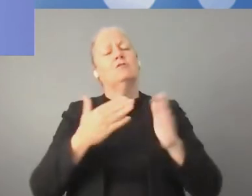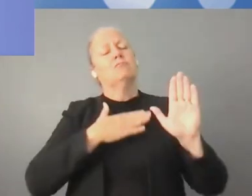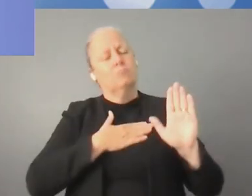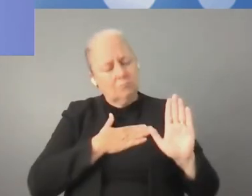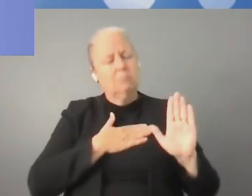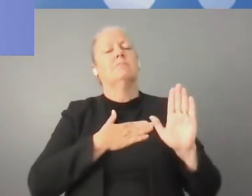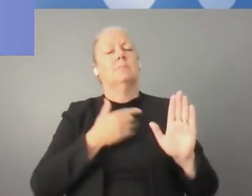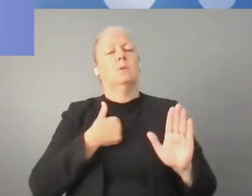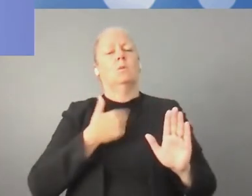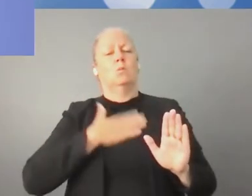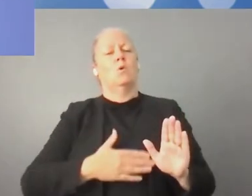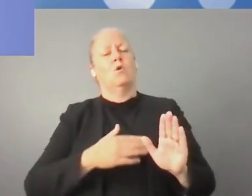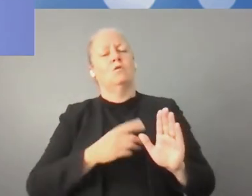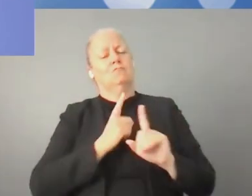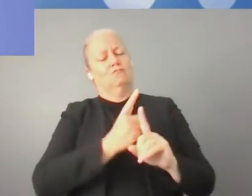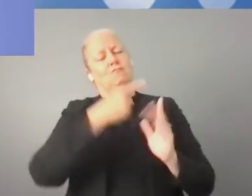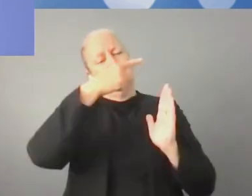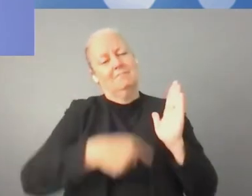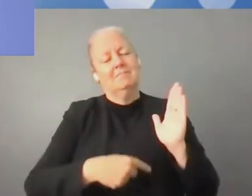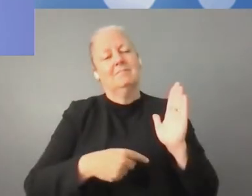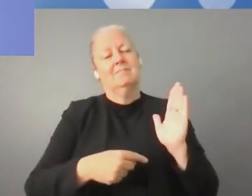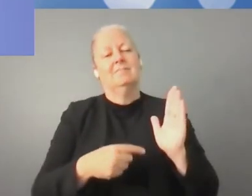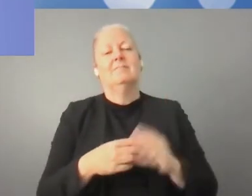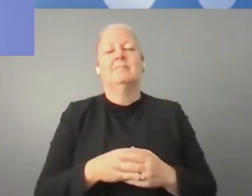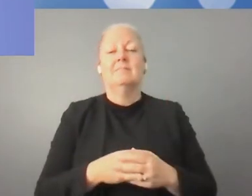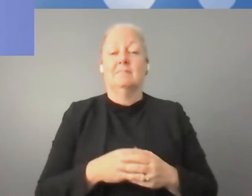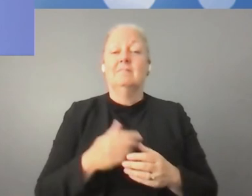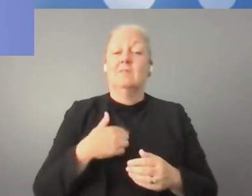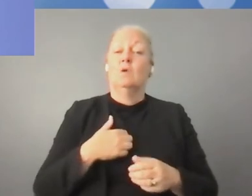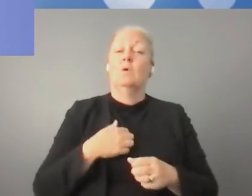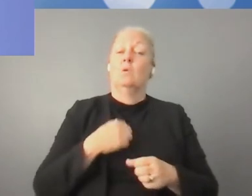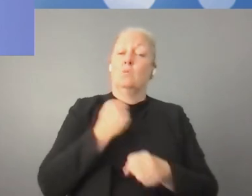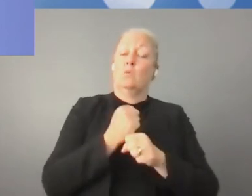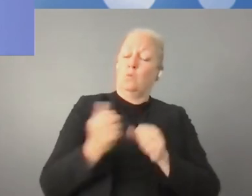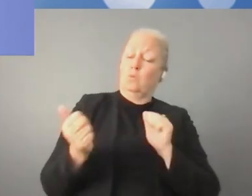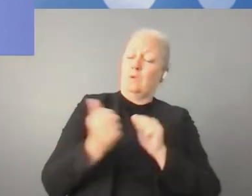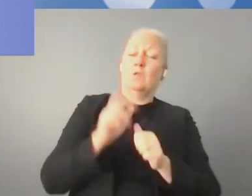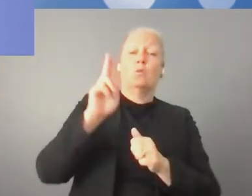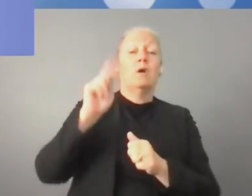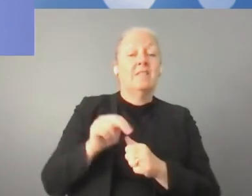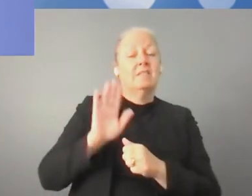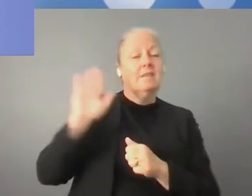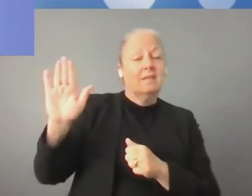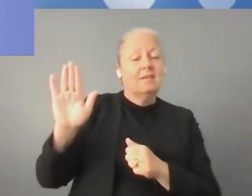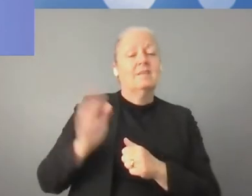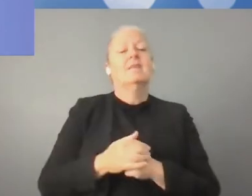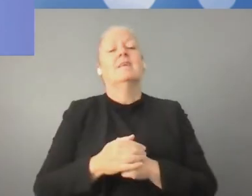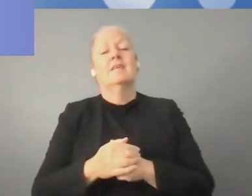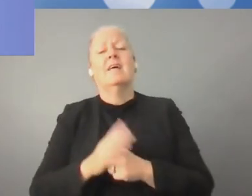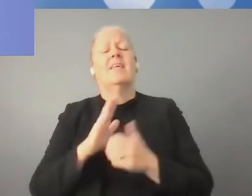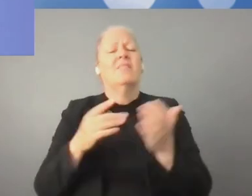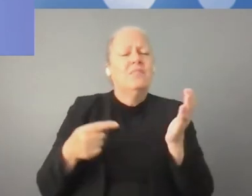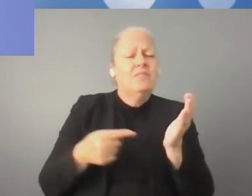Yo hablo mayoritariamente sobre la perspectiva letoniana,